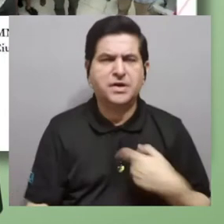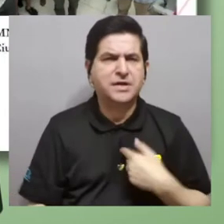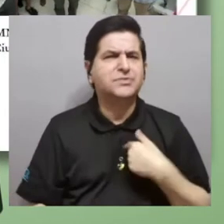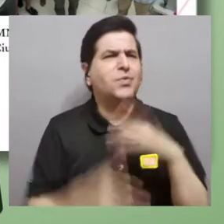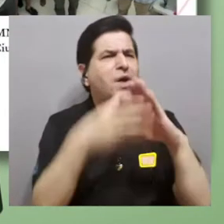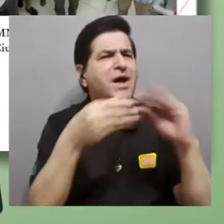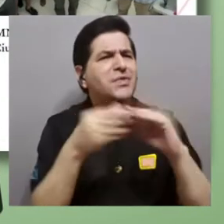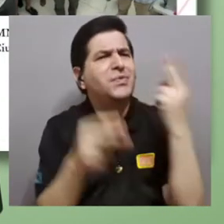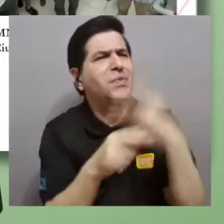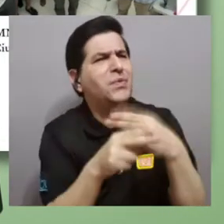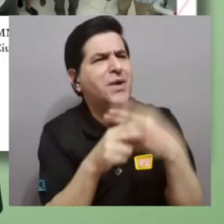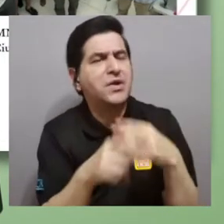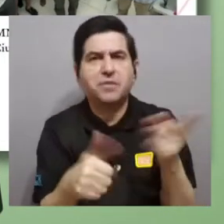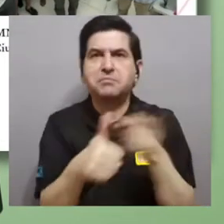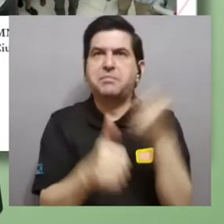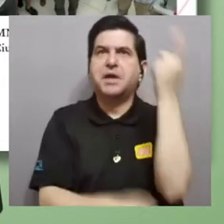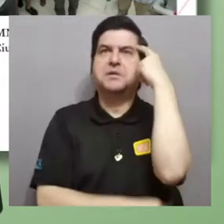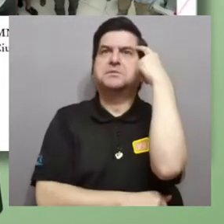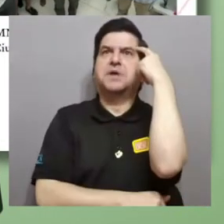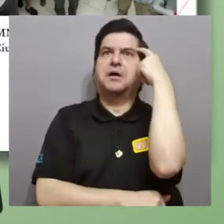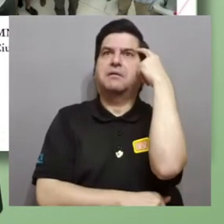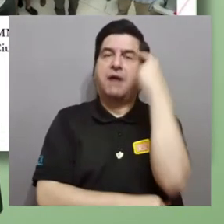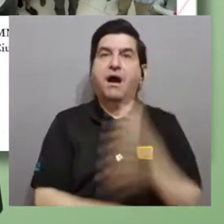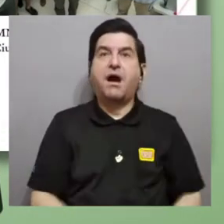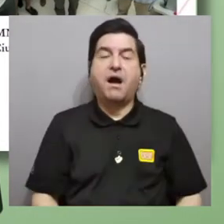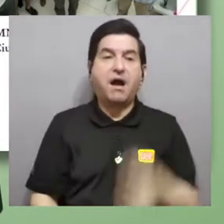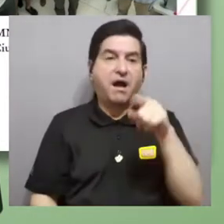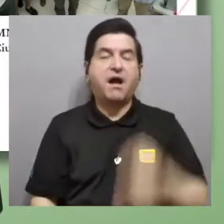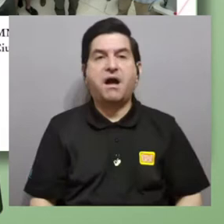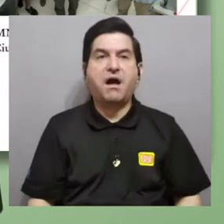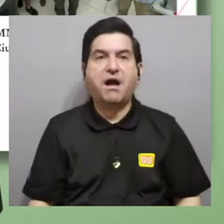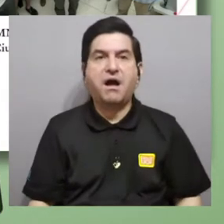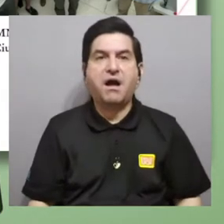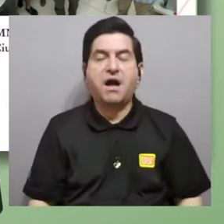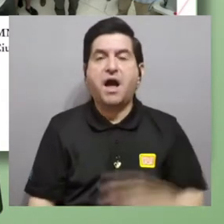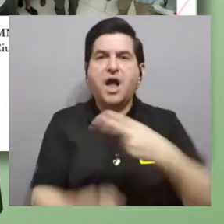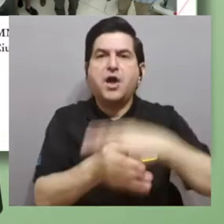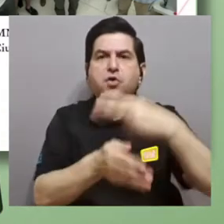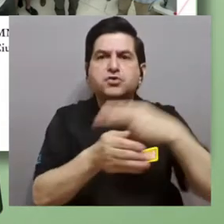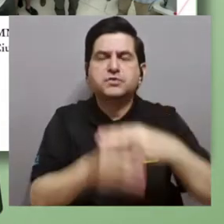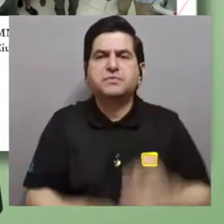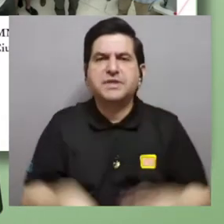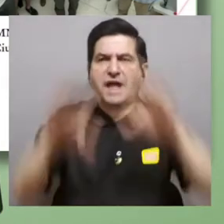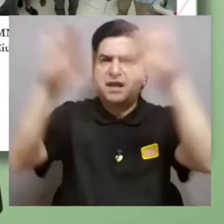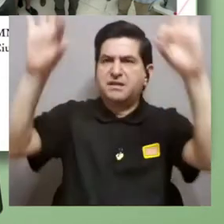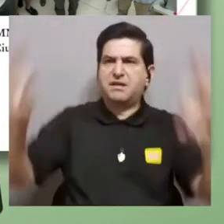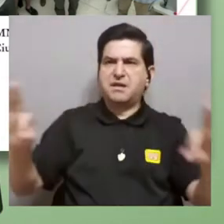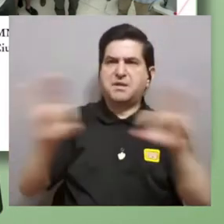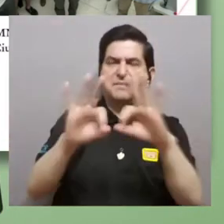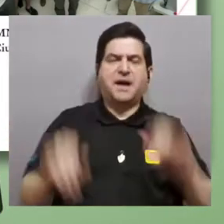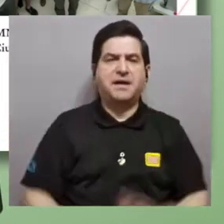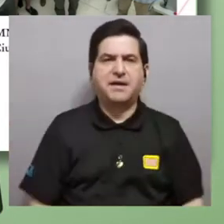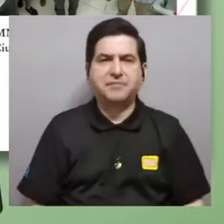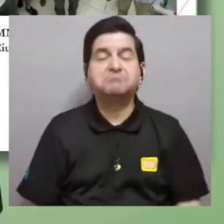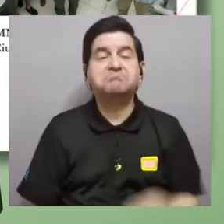normalmente, cuando uno les comenta este nombre, pues lo primero que piensan es en las imágenes de resonancia de los hospitales.